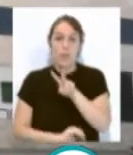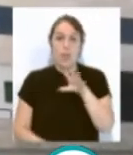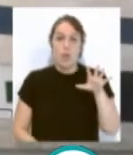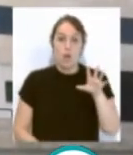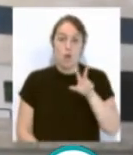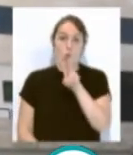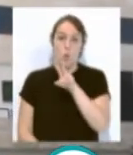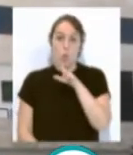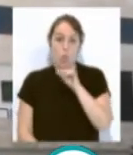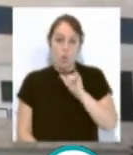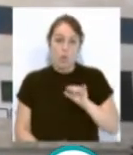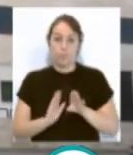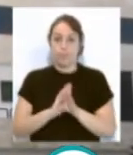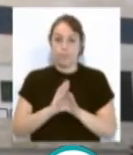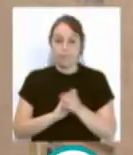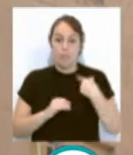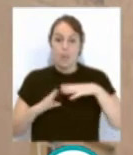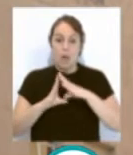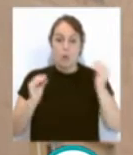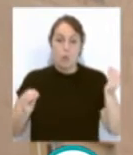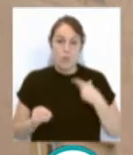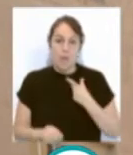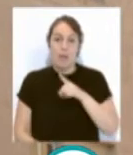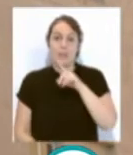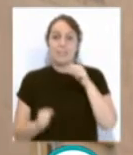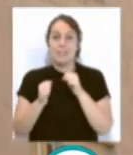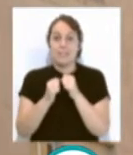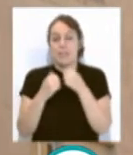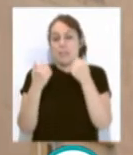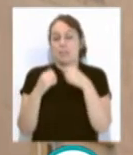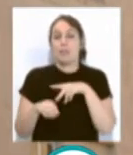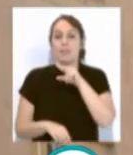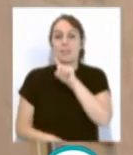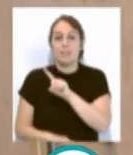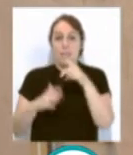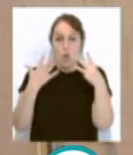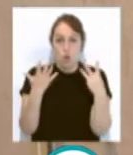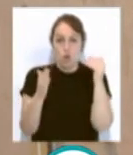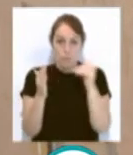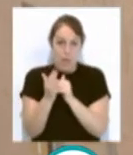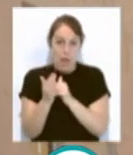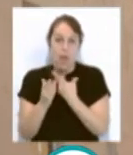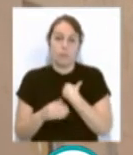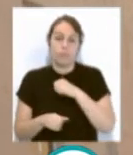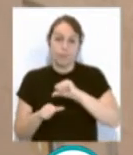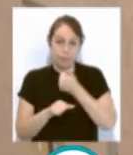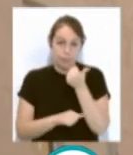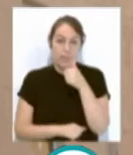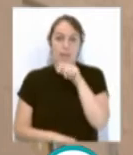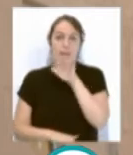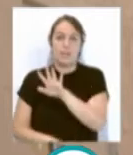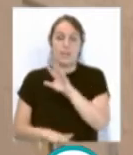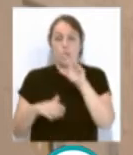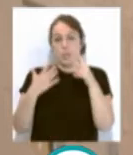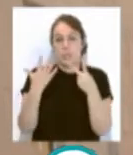encuentran en las UCIs. En Andalucía se superan los 68.000 PCRs positivos, 571 en las